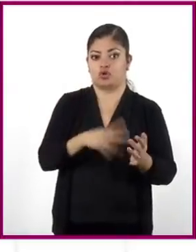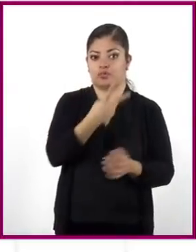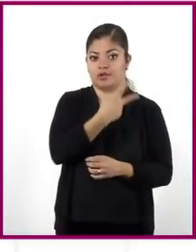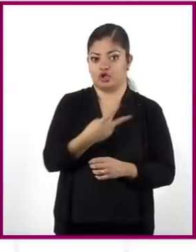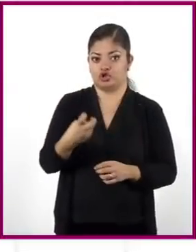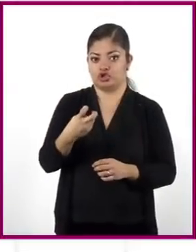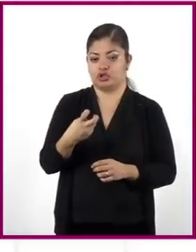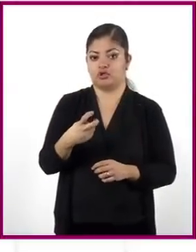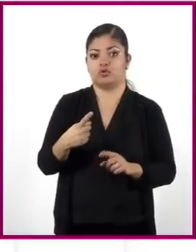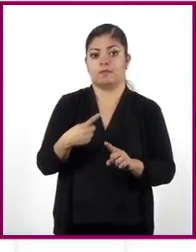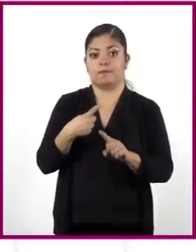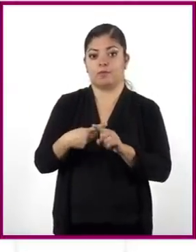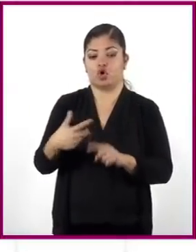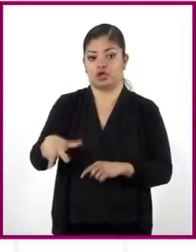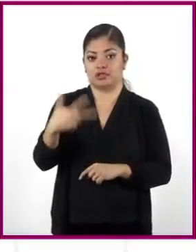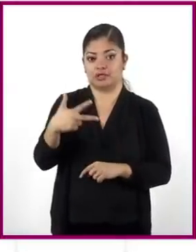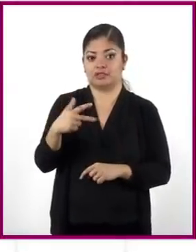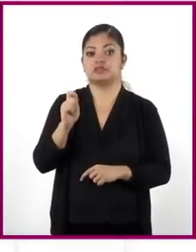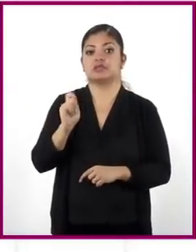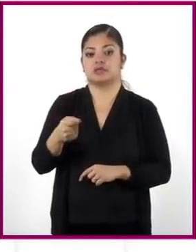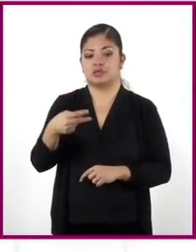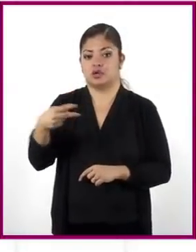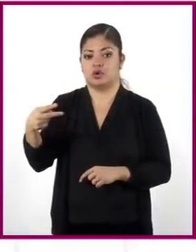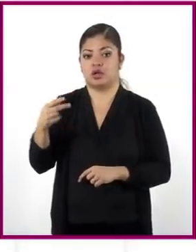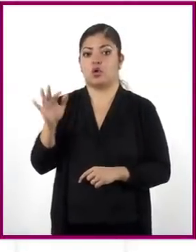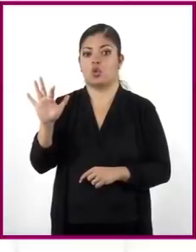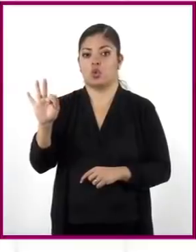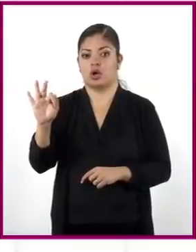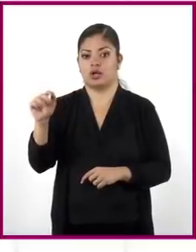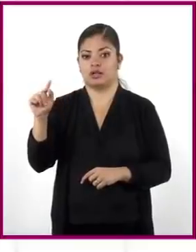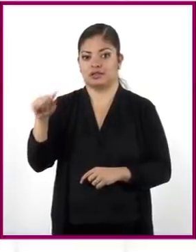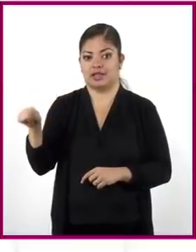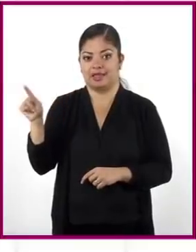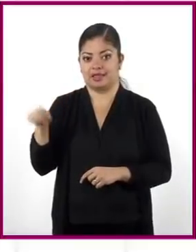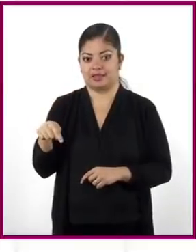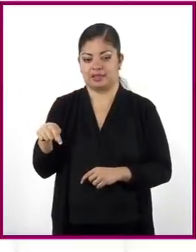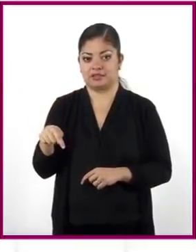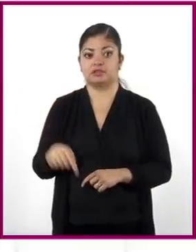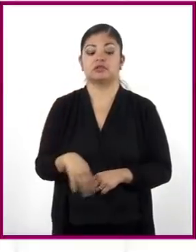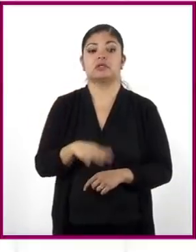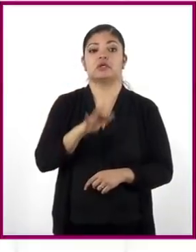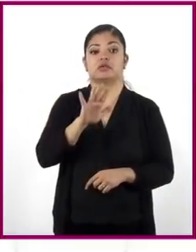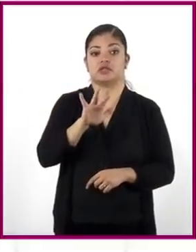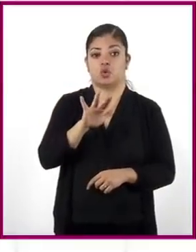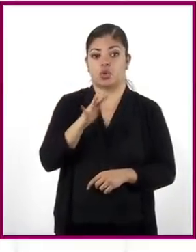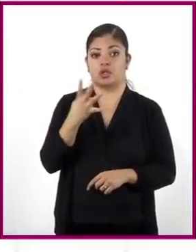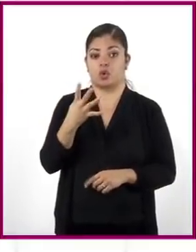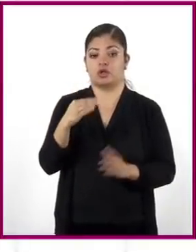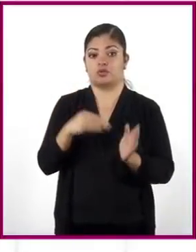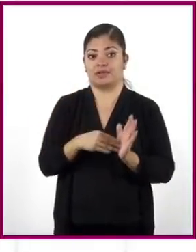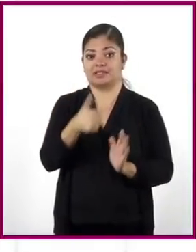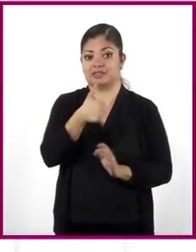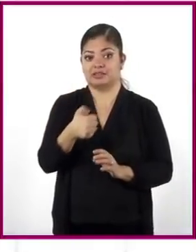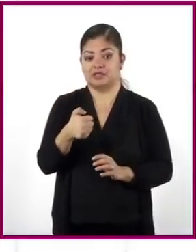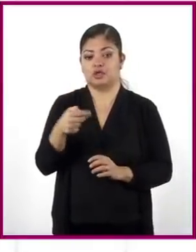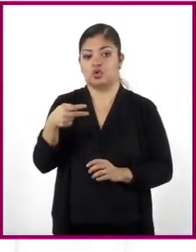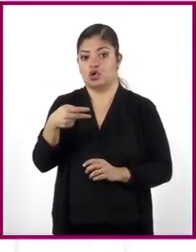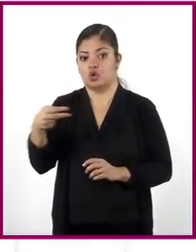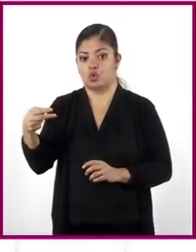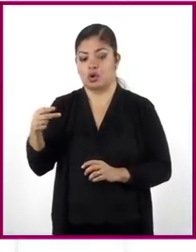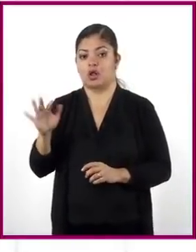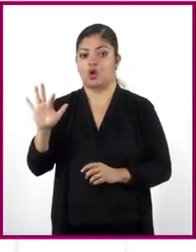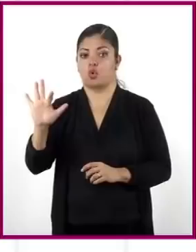por 13 es igual a 40 por X, de donde 54.600 es igual a